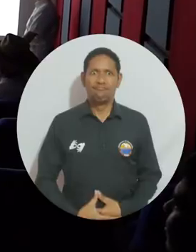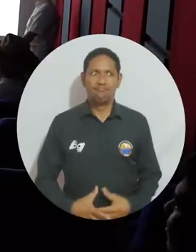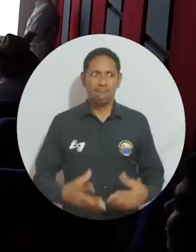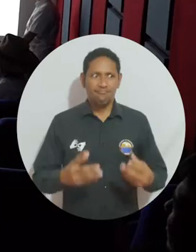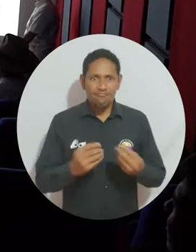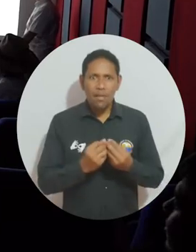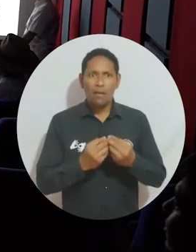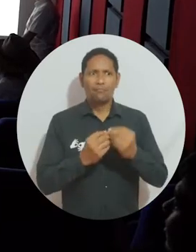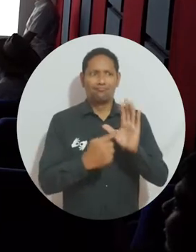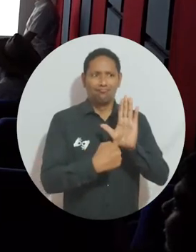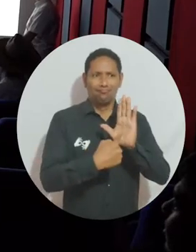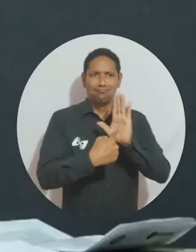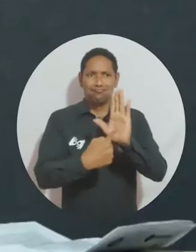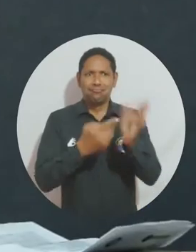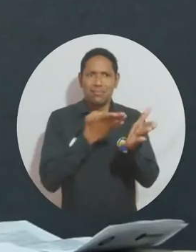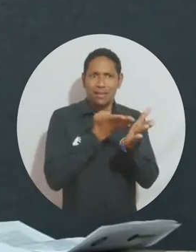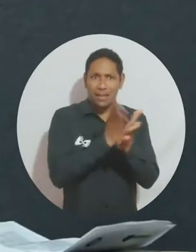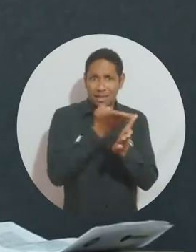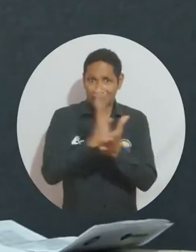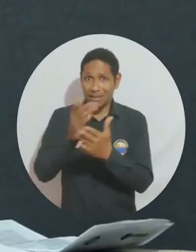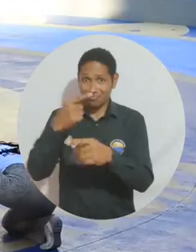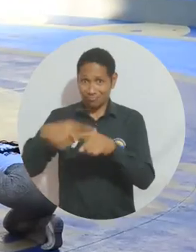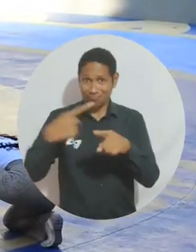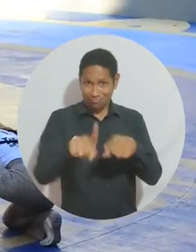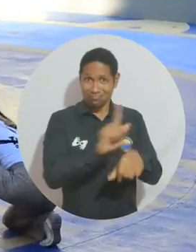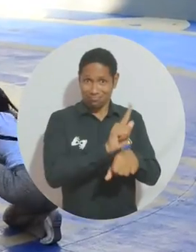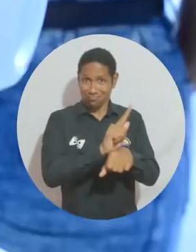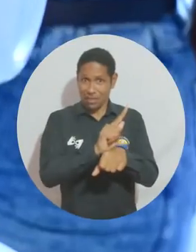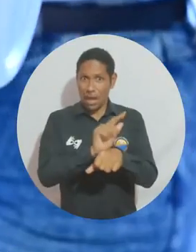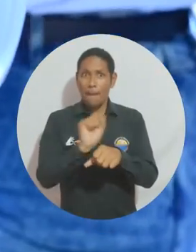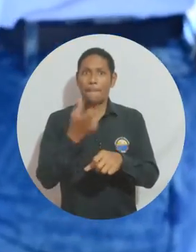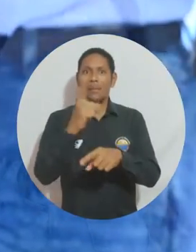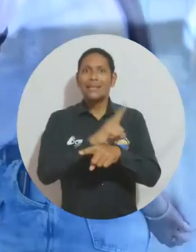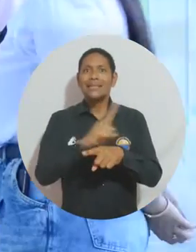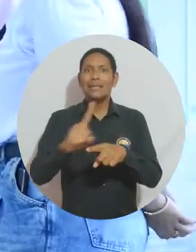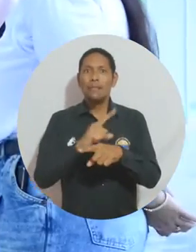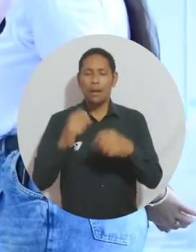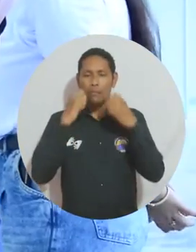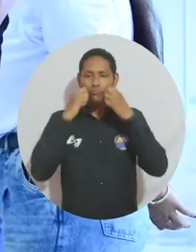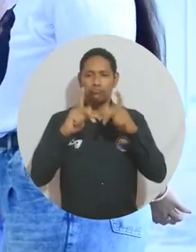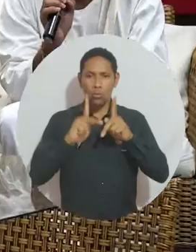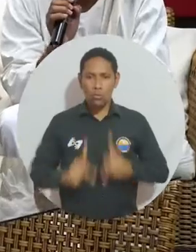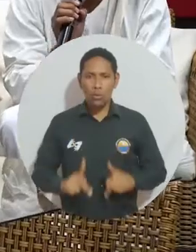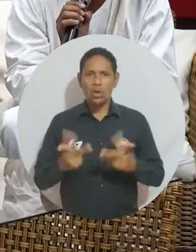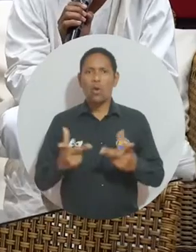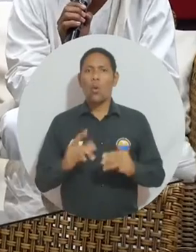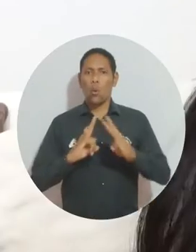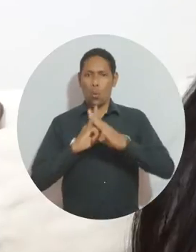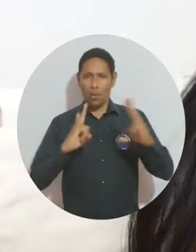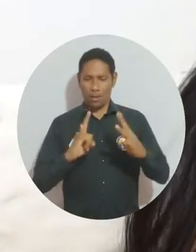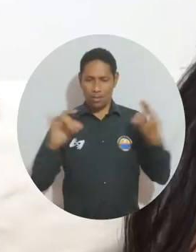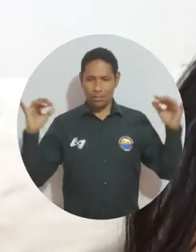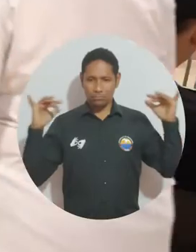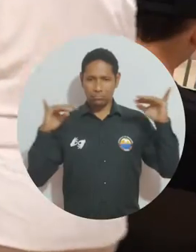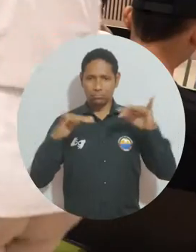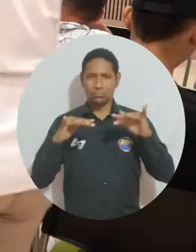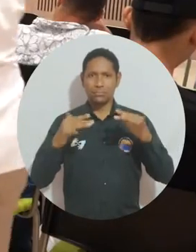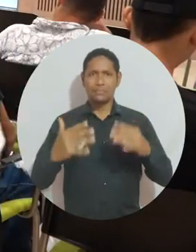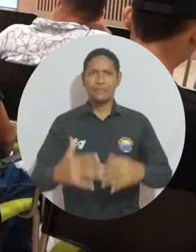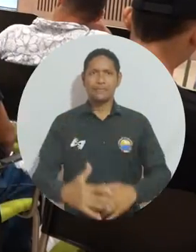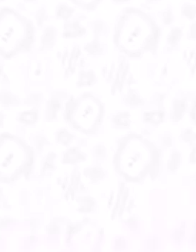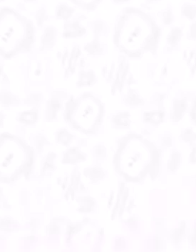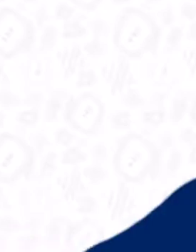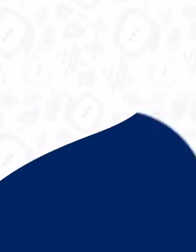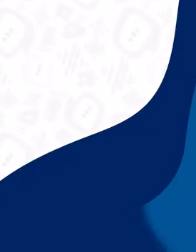Con el fin de integrar y mostrar cada uno de los programas de la facultad, se realizó la primera semana de Humanidades en las instalaciones del campus